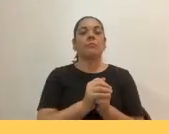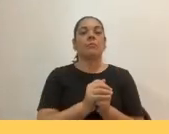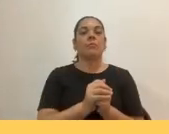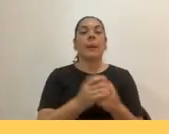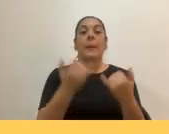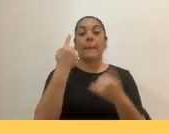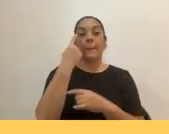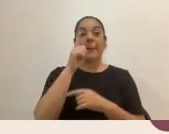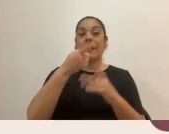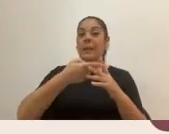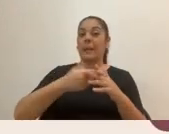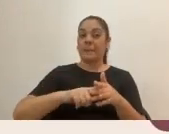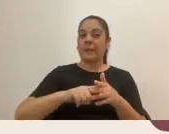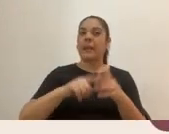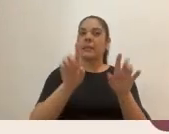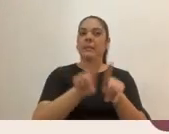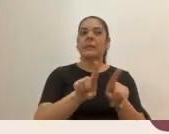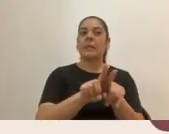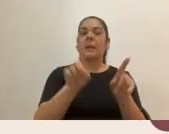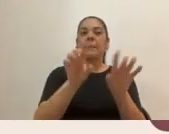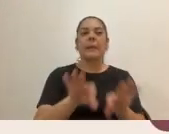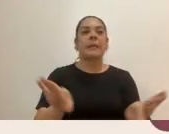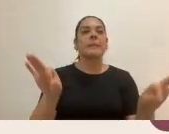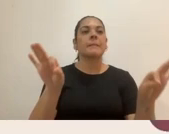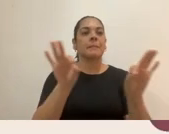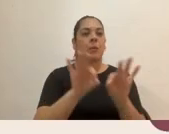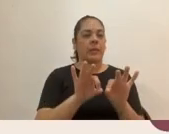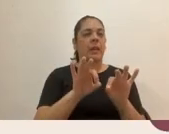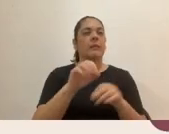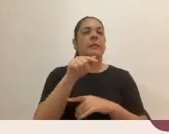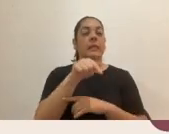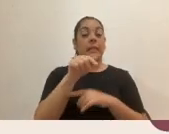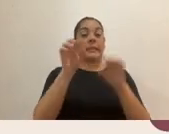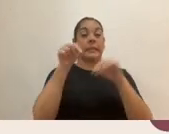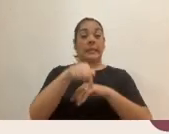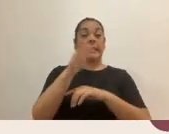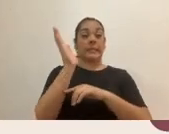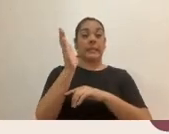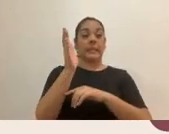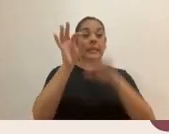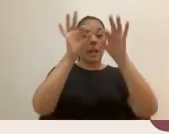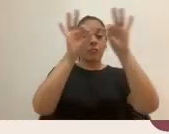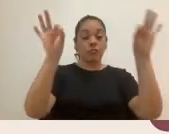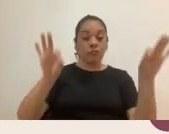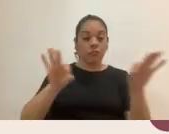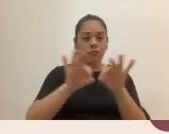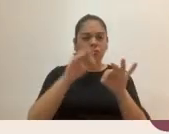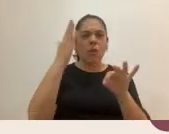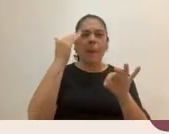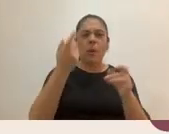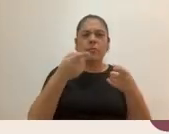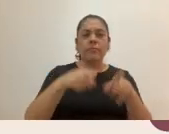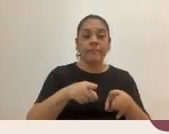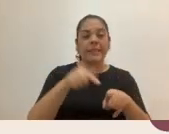también resulta bien importante enmarcar esta charla en la semana del 25 de